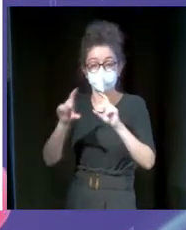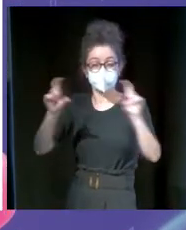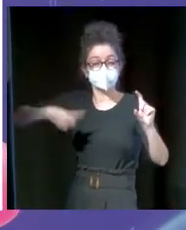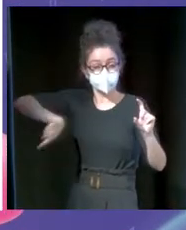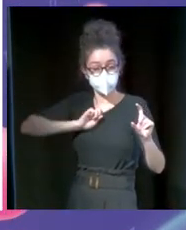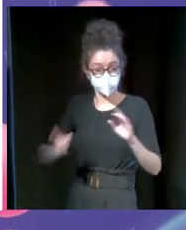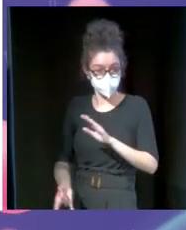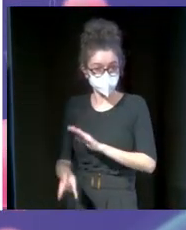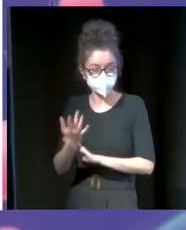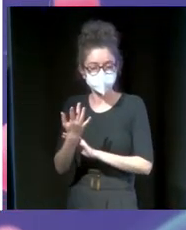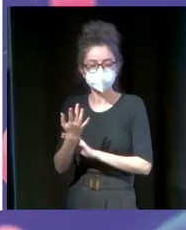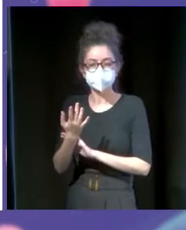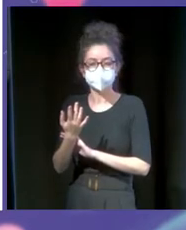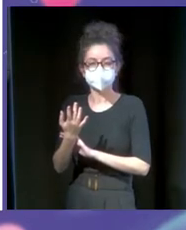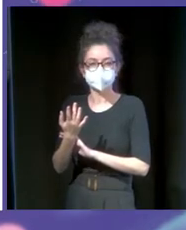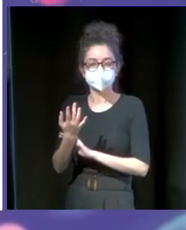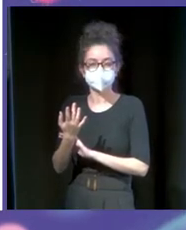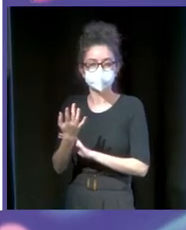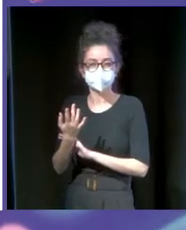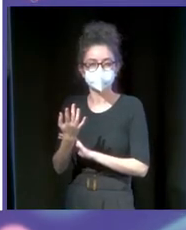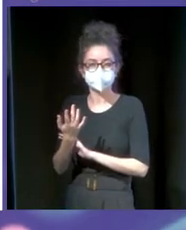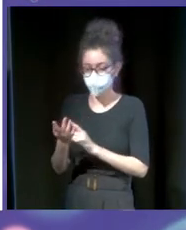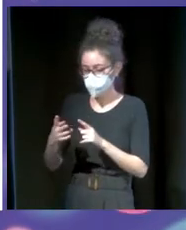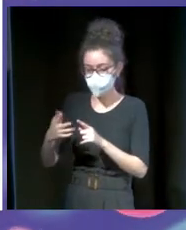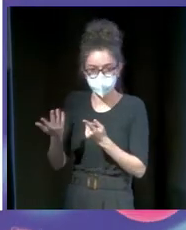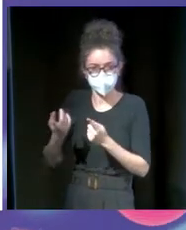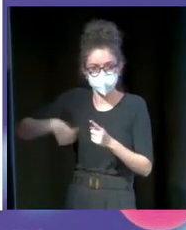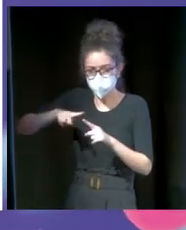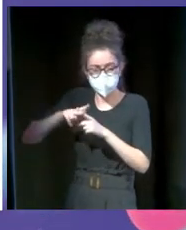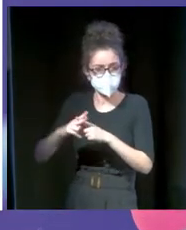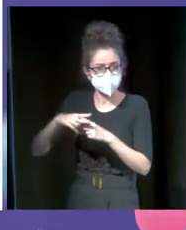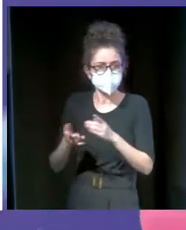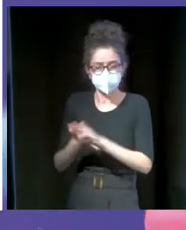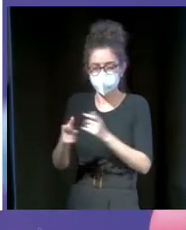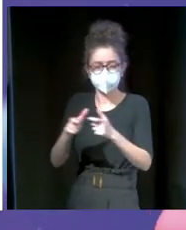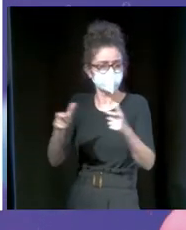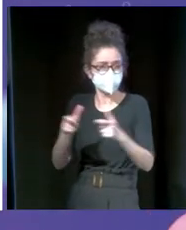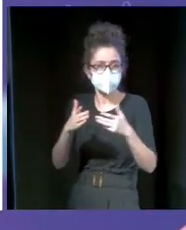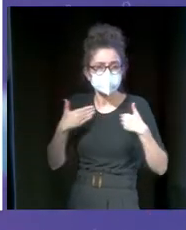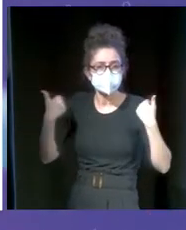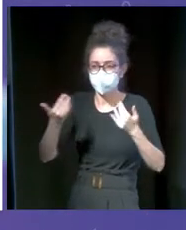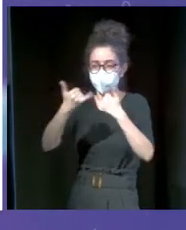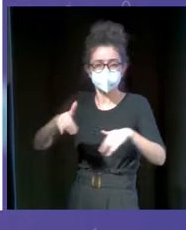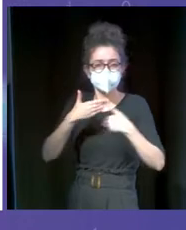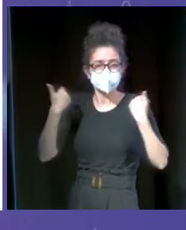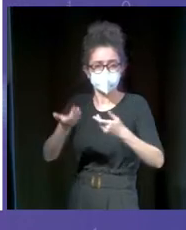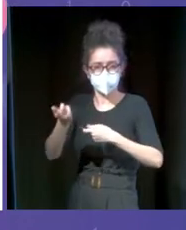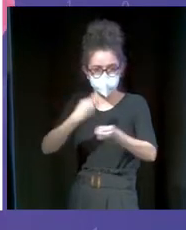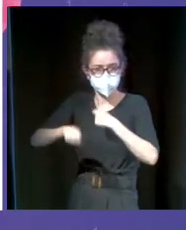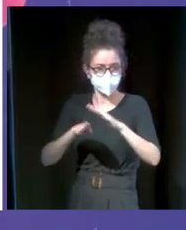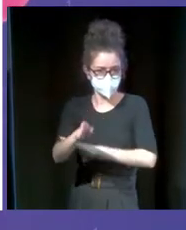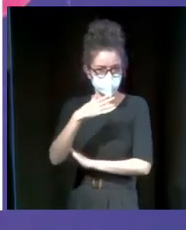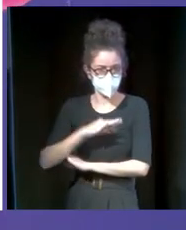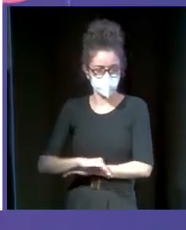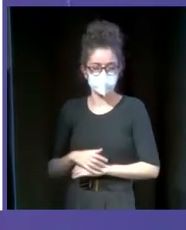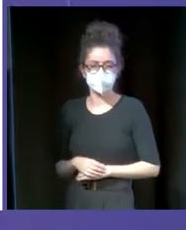una herramienta de llave en mano desde la cual tú podías poner a la venta cualquier tipo de evento. A raíz de aquí,